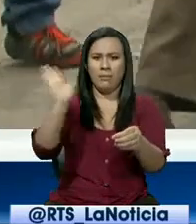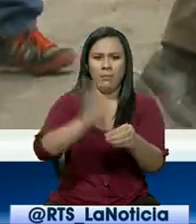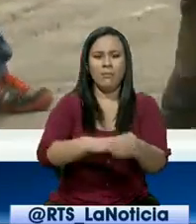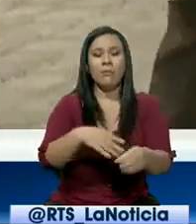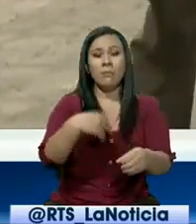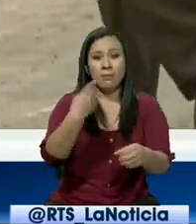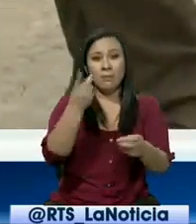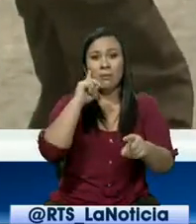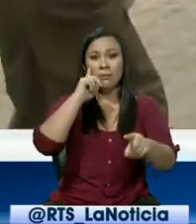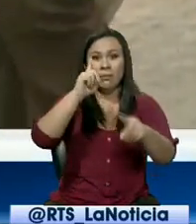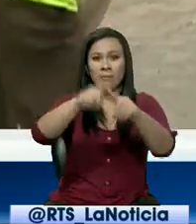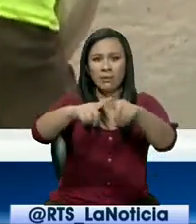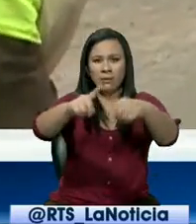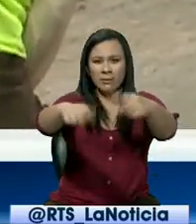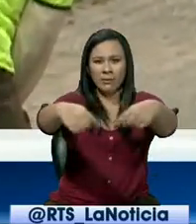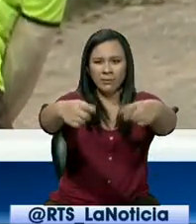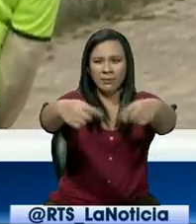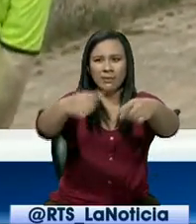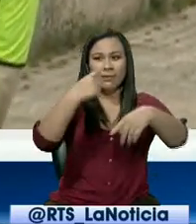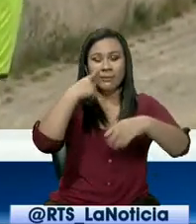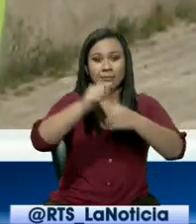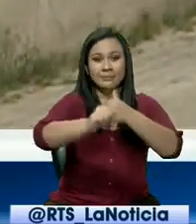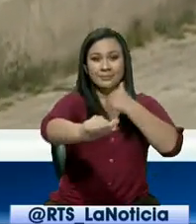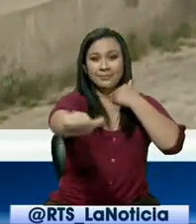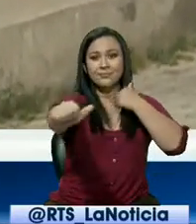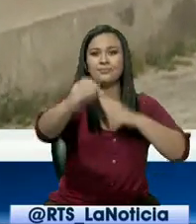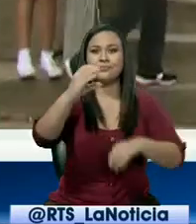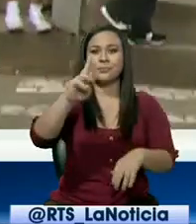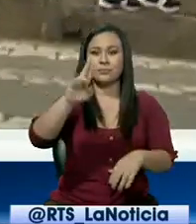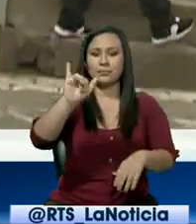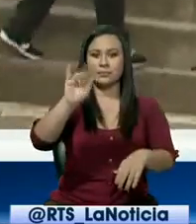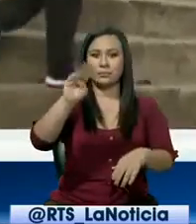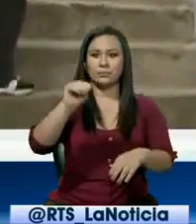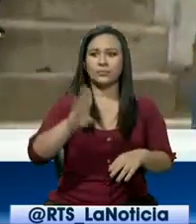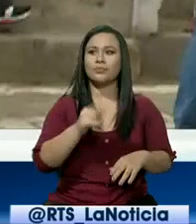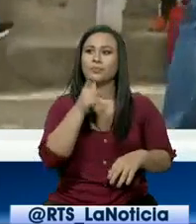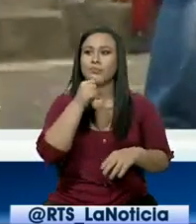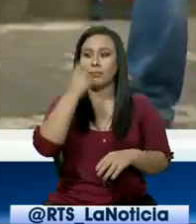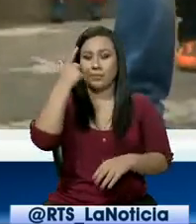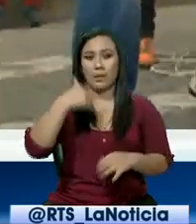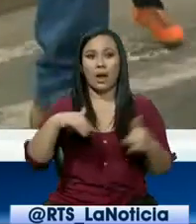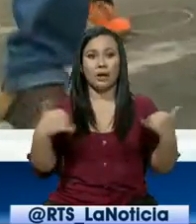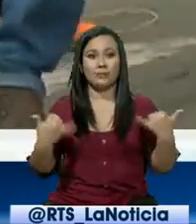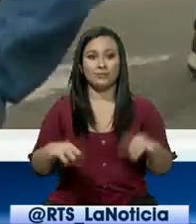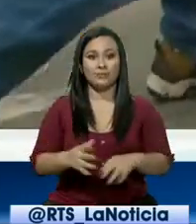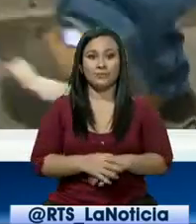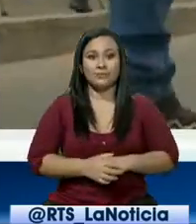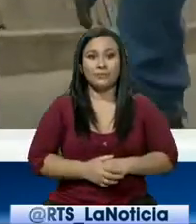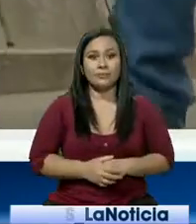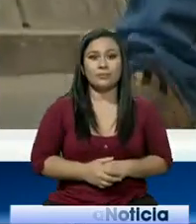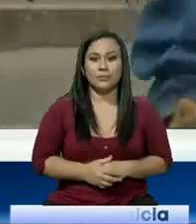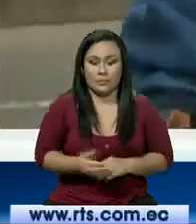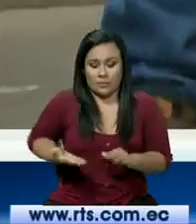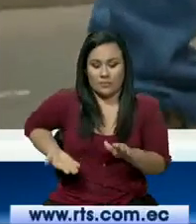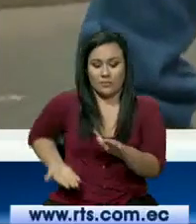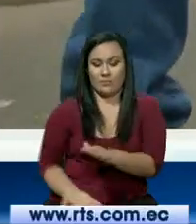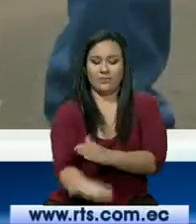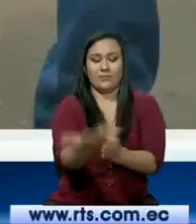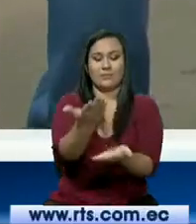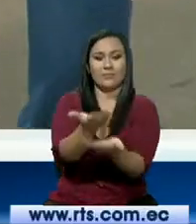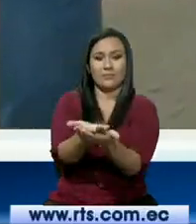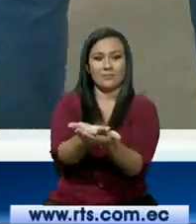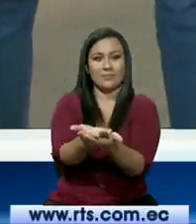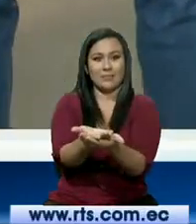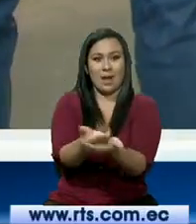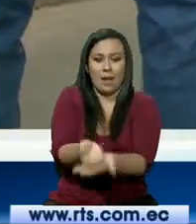trompo hacia la bola, que está sobre la cuyumba. Los jugadores deben tomar en la palma de la mano el trompo en rotación y